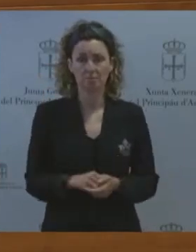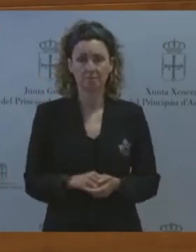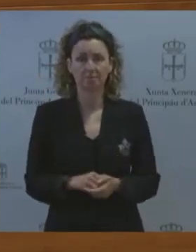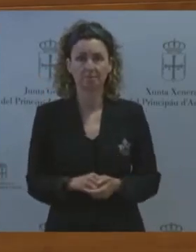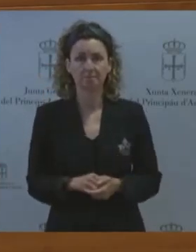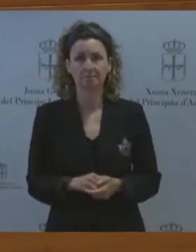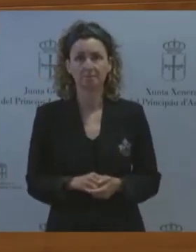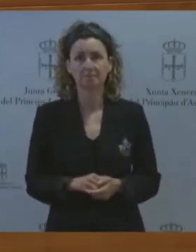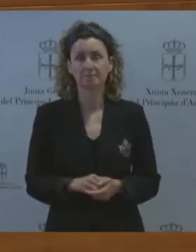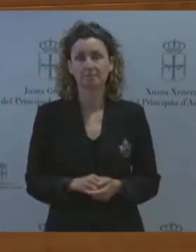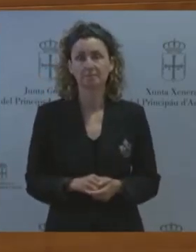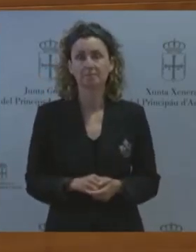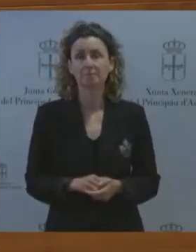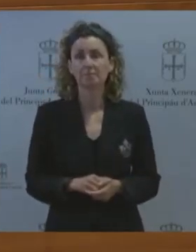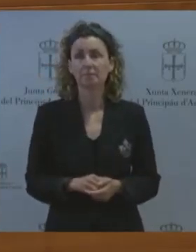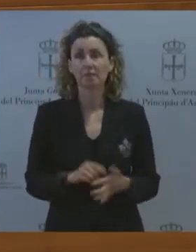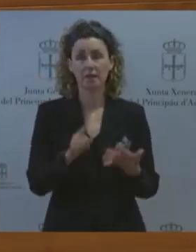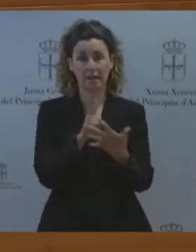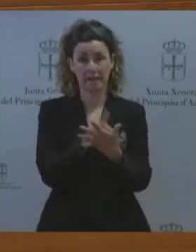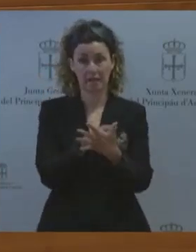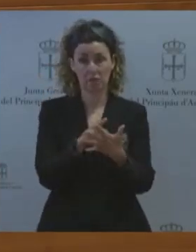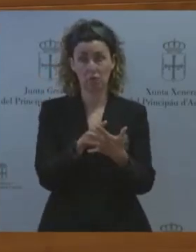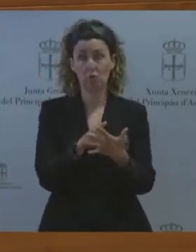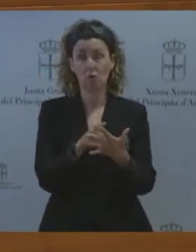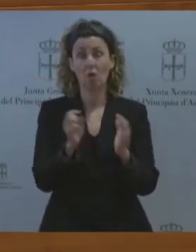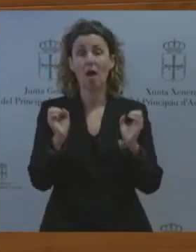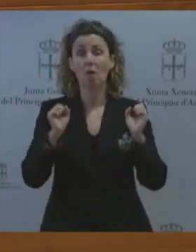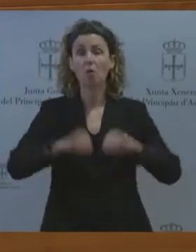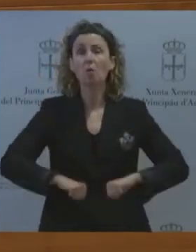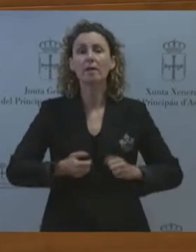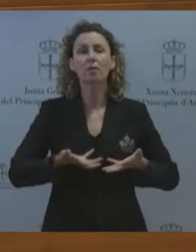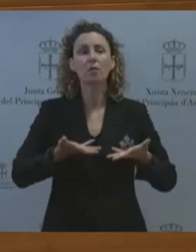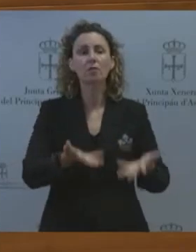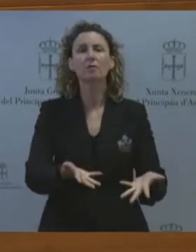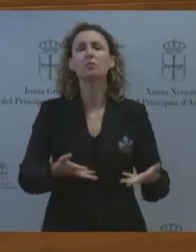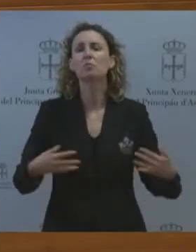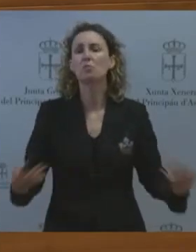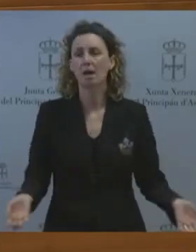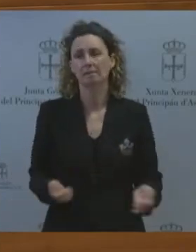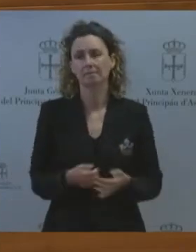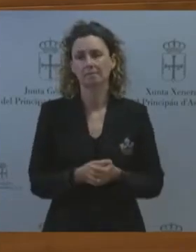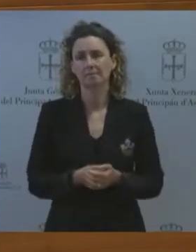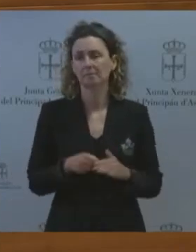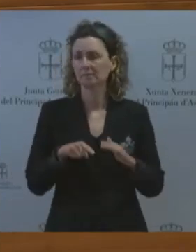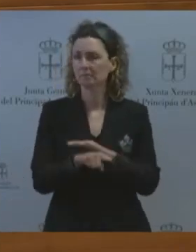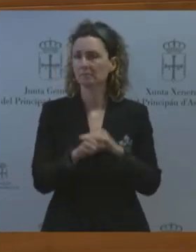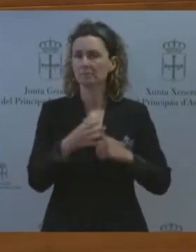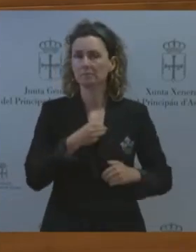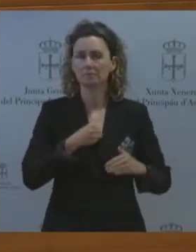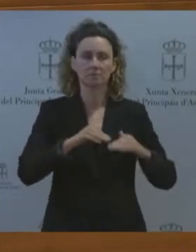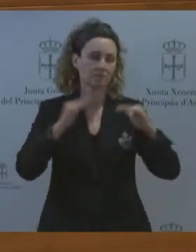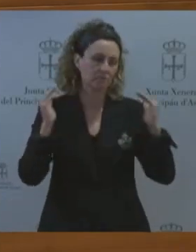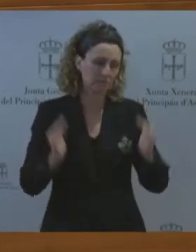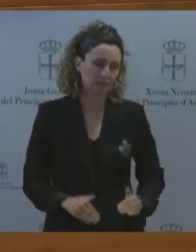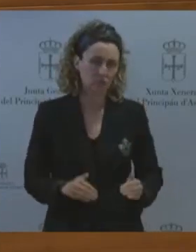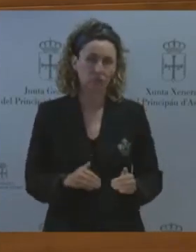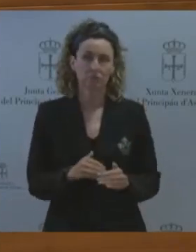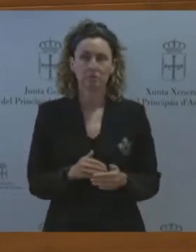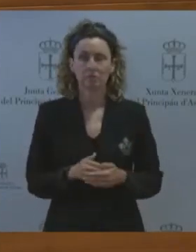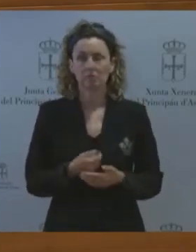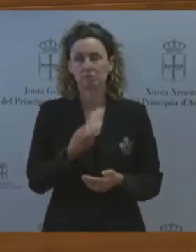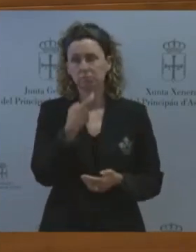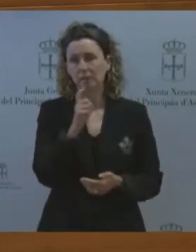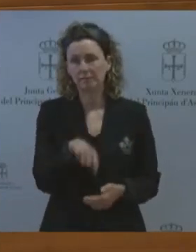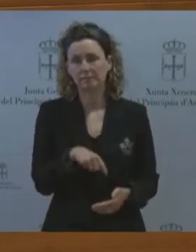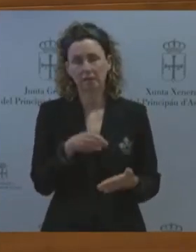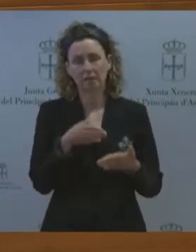último acuerdo que ofrecemos señor Barbón pasa por la reducción de la burocracia que sigue representando una barrera de entrada muy importante para la